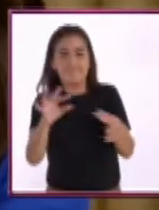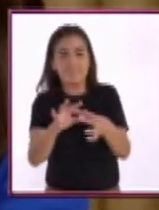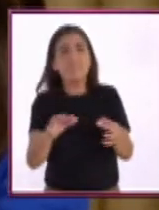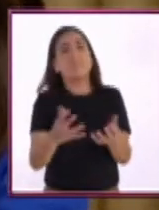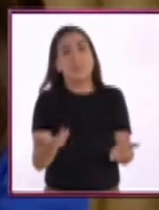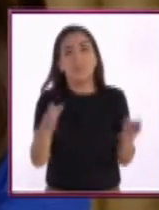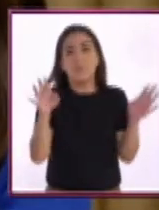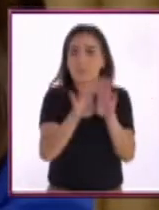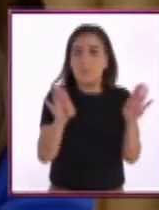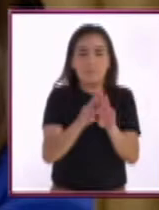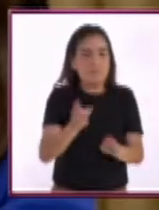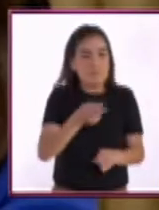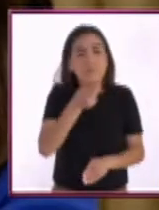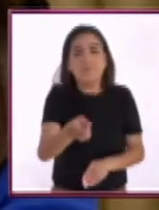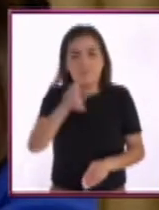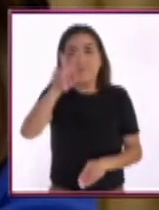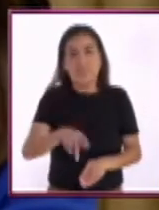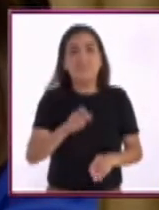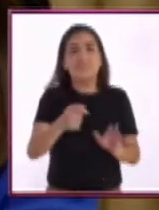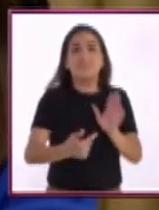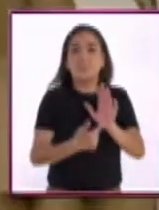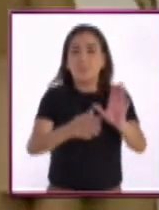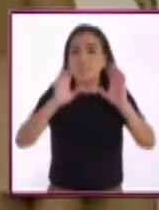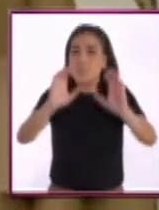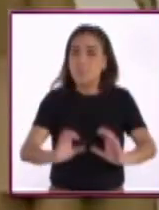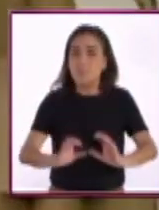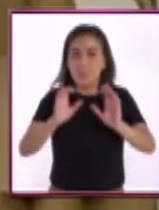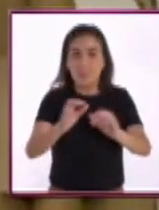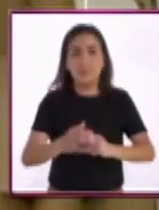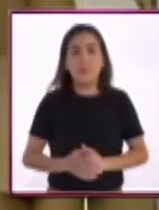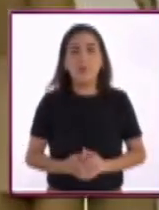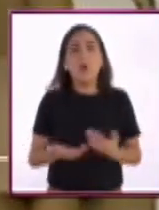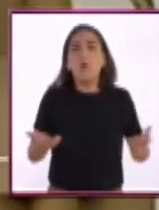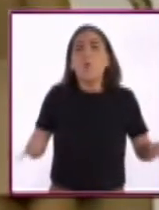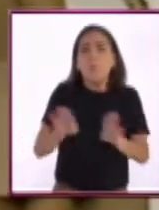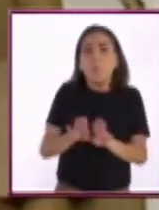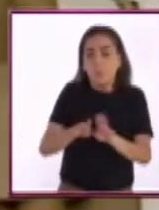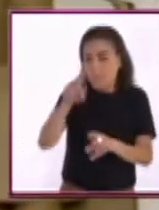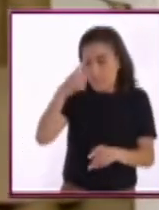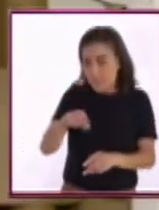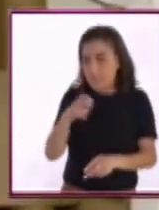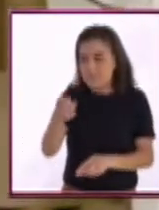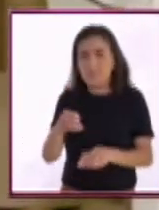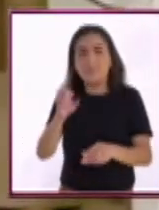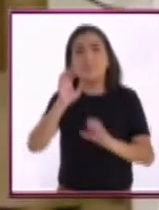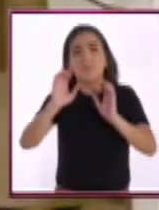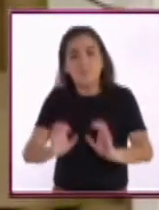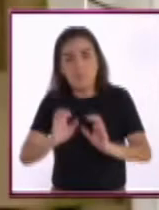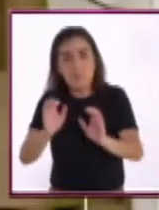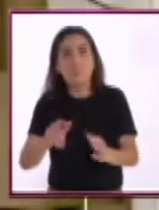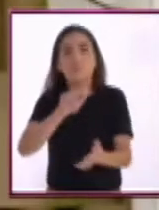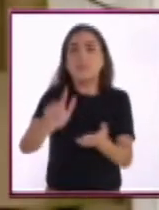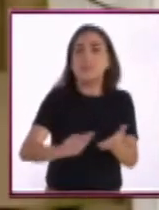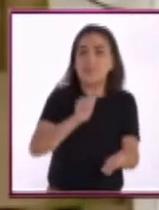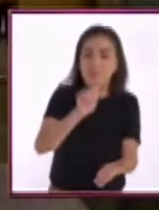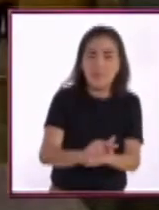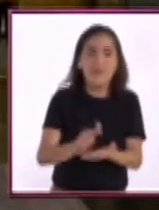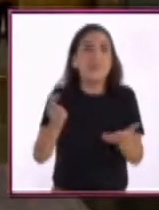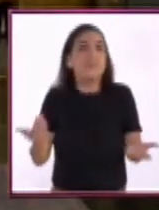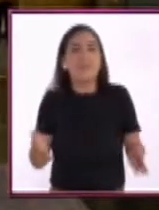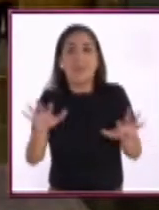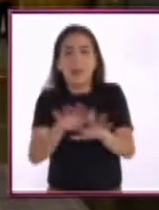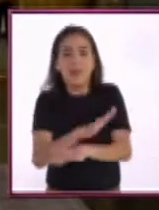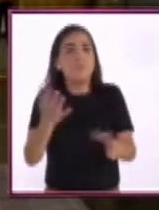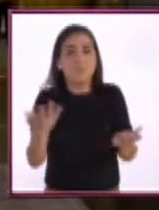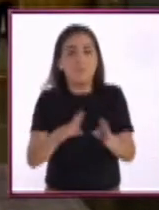hablamos de que es una gran contribución a la seguridad alimentaria. ¿Pero cómo se puede ir al Senado para cerrar esos derechos? ¿Mediante reformas,